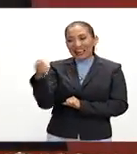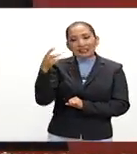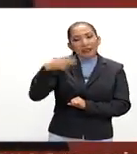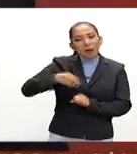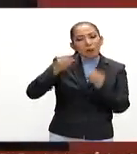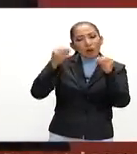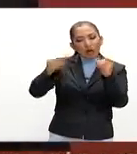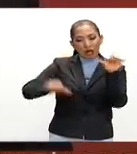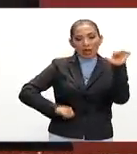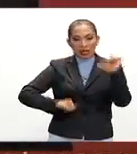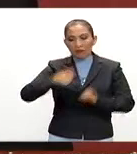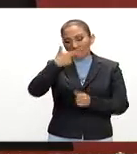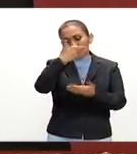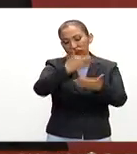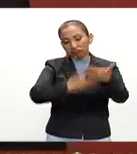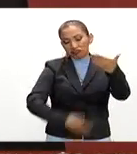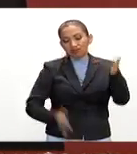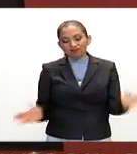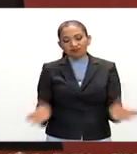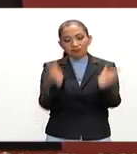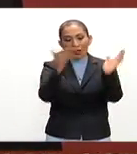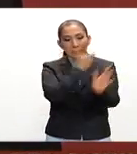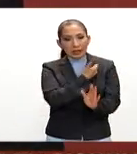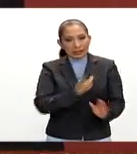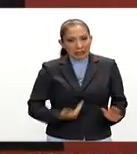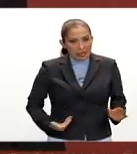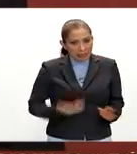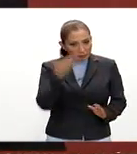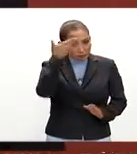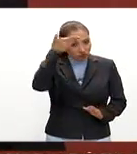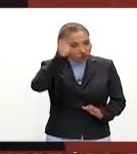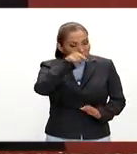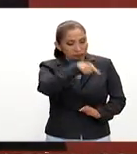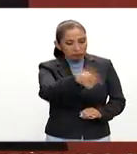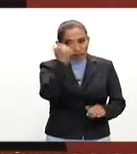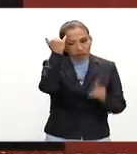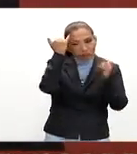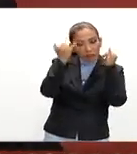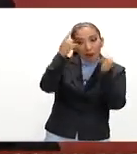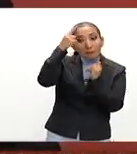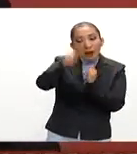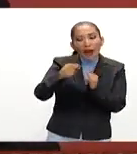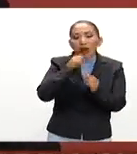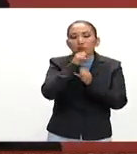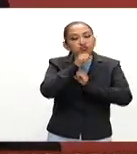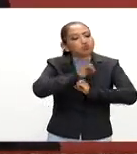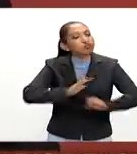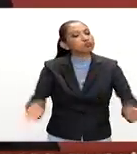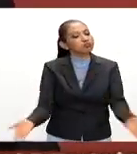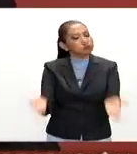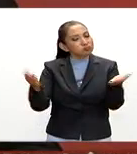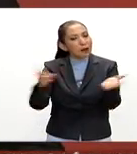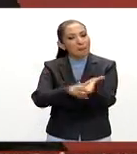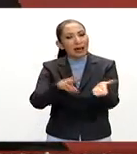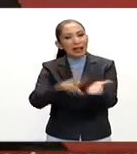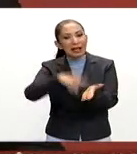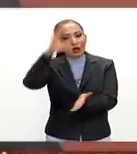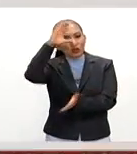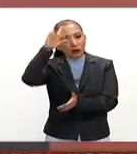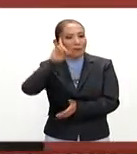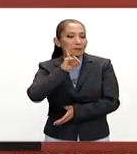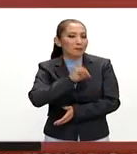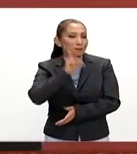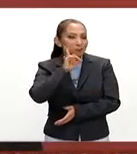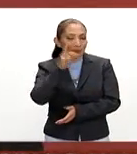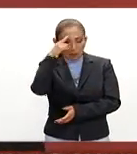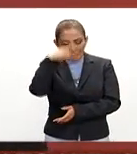las muchas acciones impulsadas por el presidente Enrique Peña Nieto para promover la riqueza cultural de México